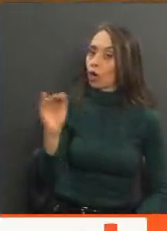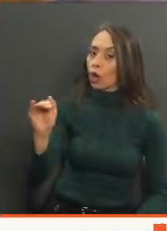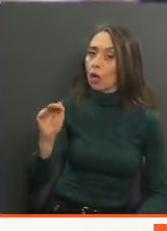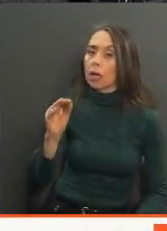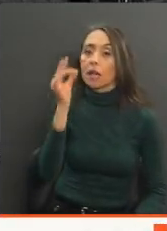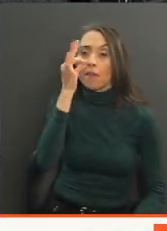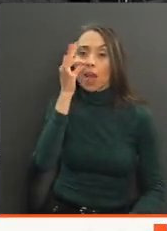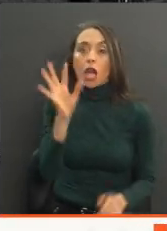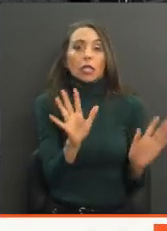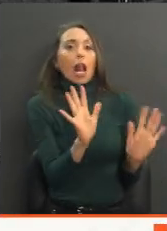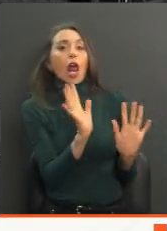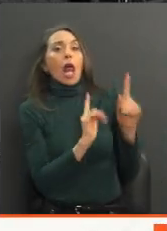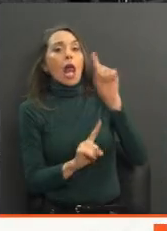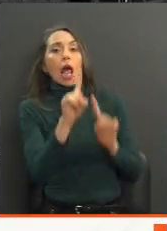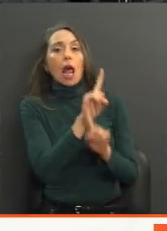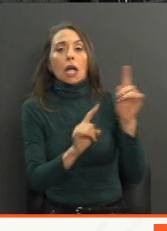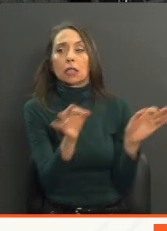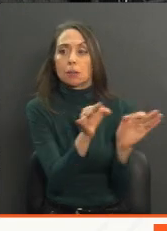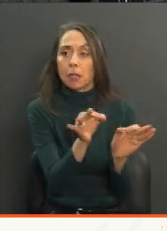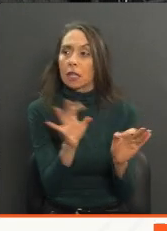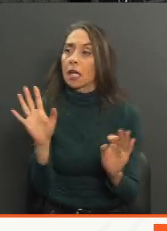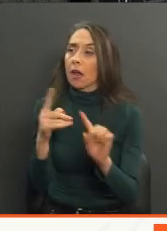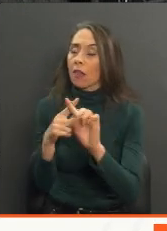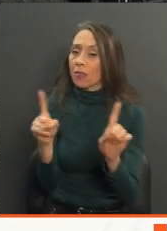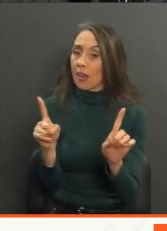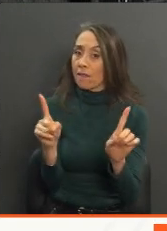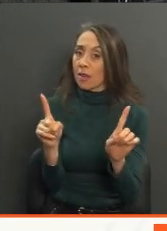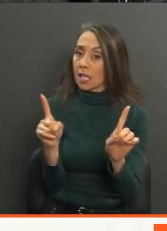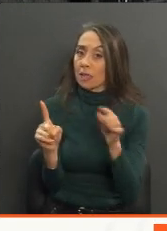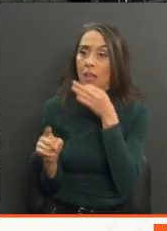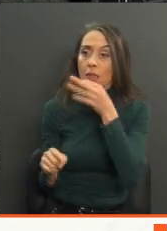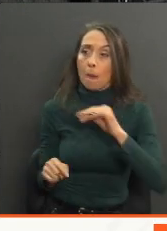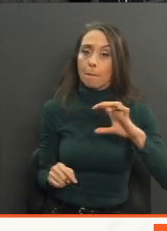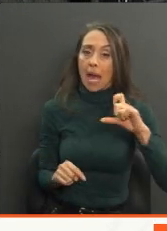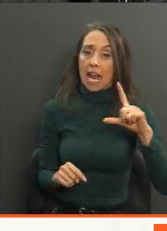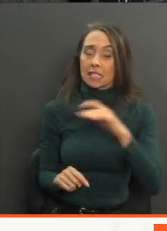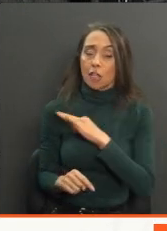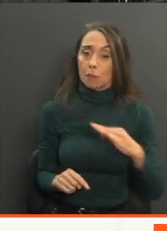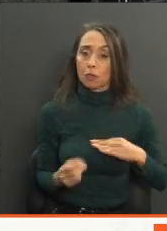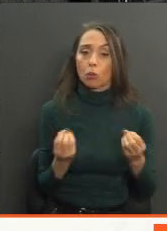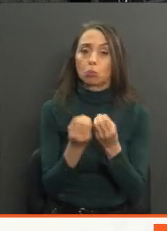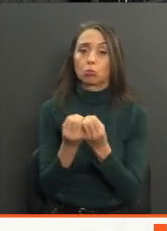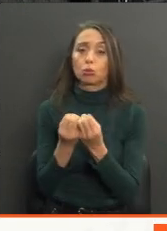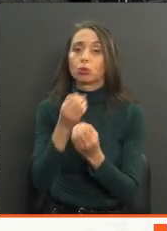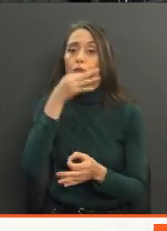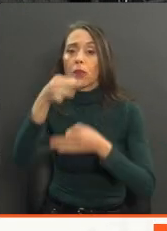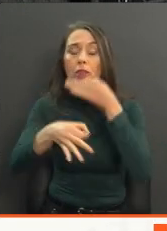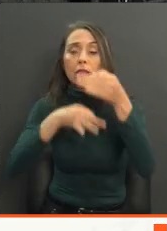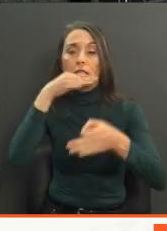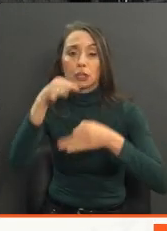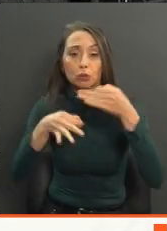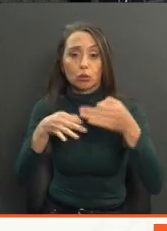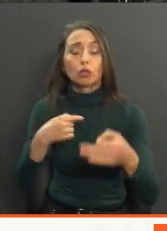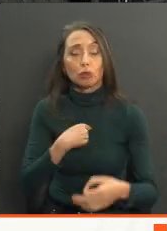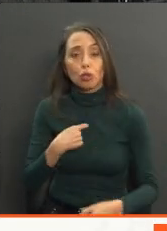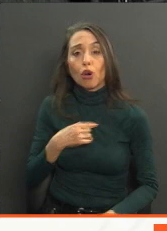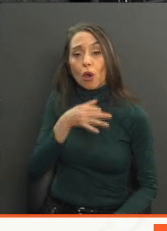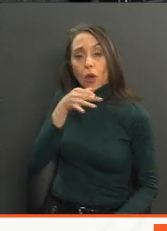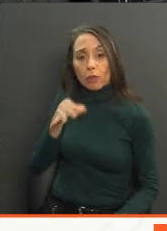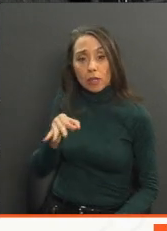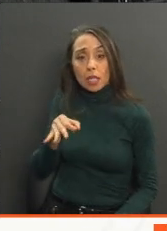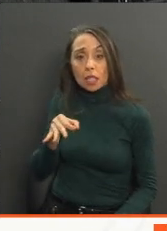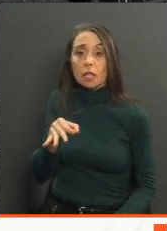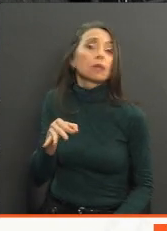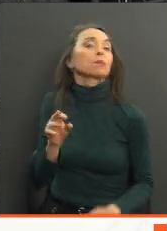explicaciones. Hay que distinguir entre lo que mucha gente ha planteado, incluso yo mismo, en